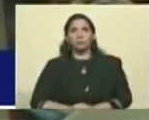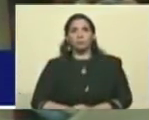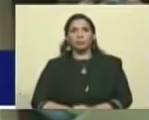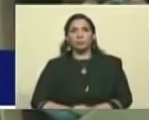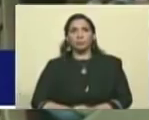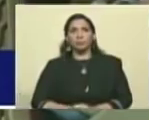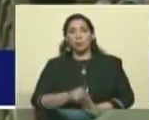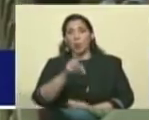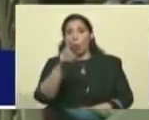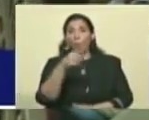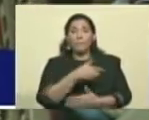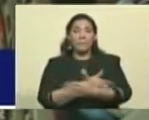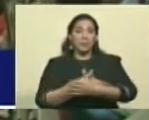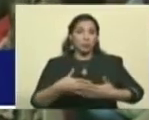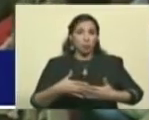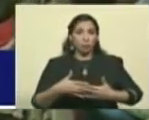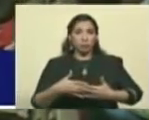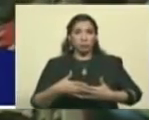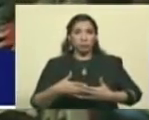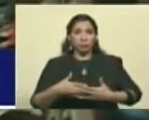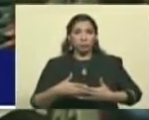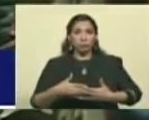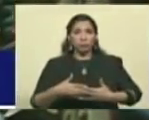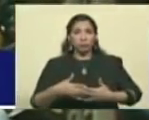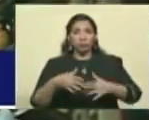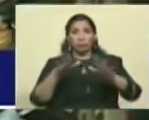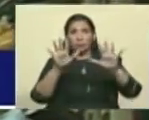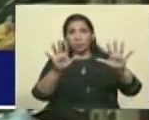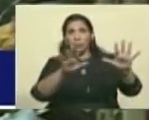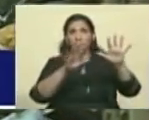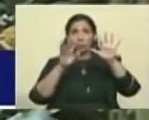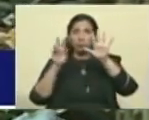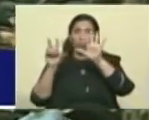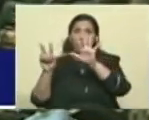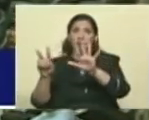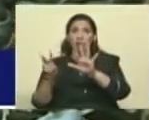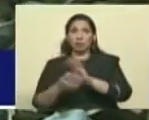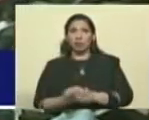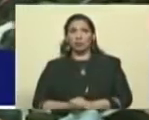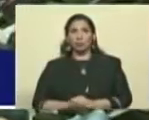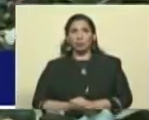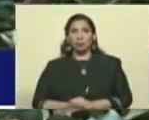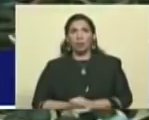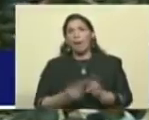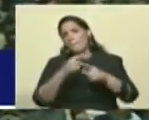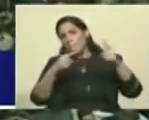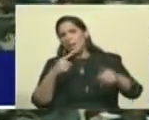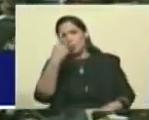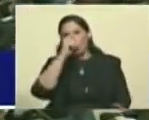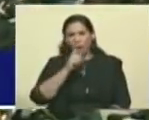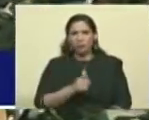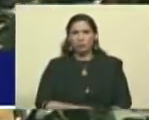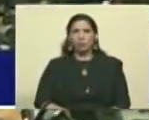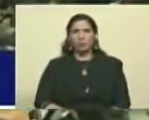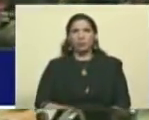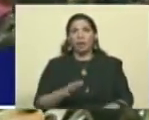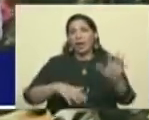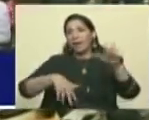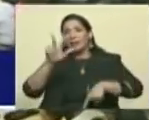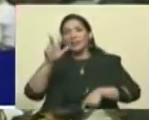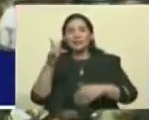Un millón de milicianos para el 17 de... De ese año no, era menos de un año la fecha, pero la dio el 13 de abril.